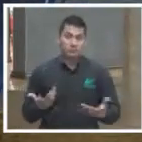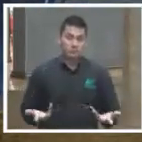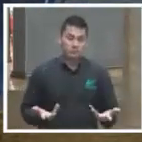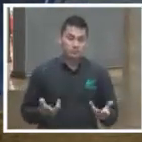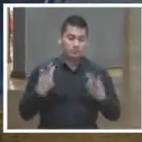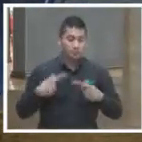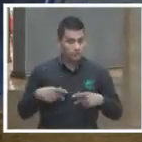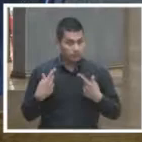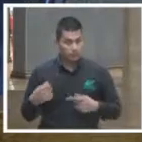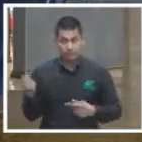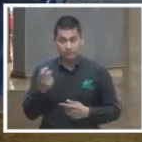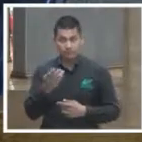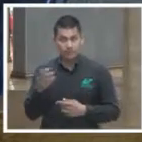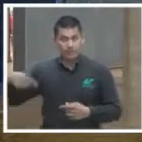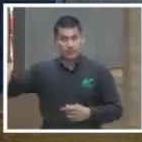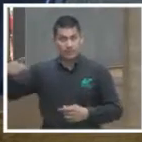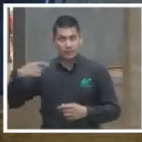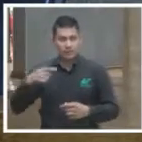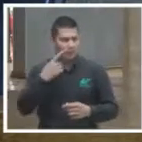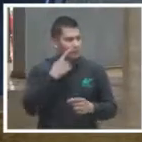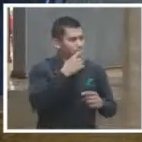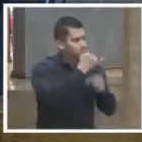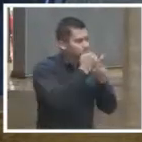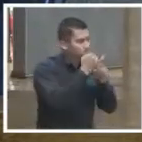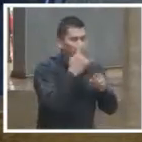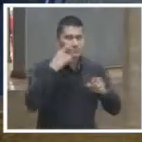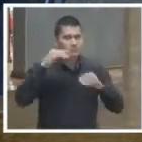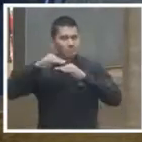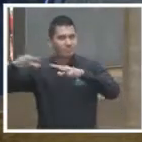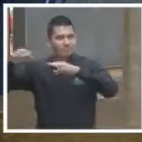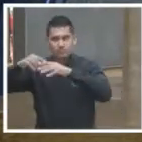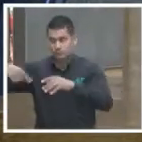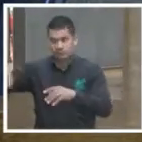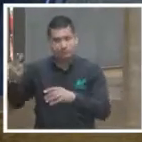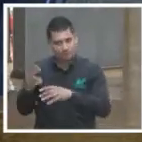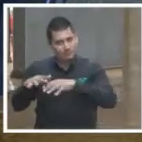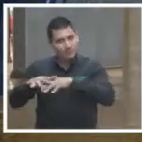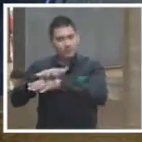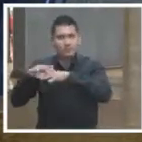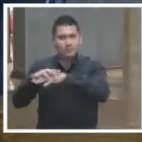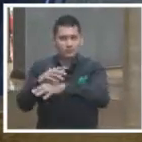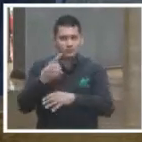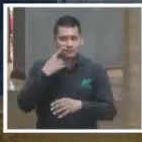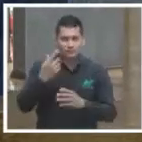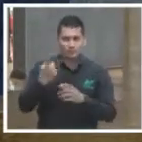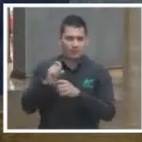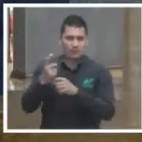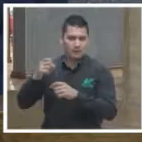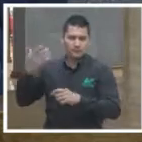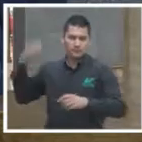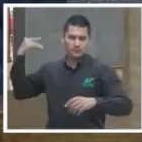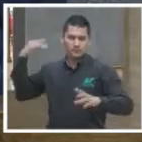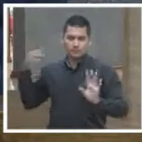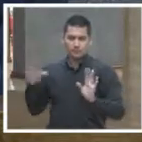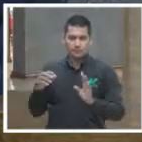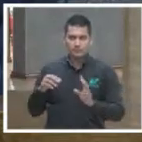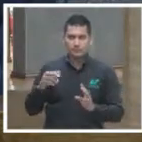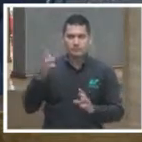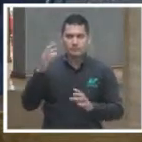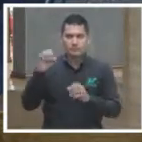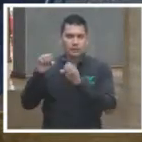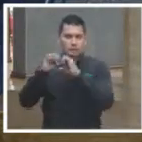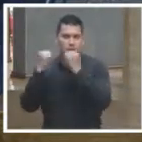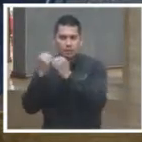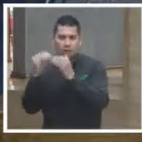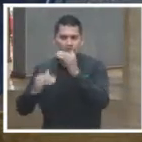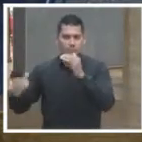comunicadores. Hace unas semanas en la sala superior, era una vez a la que me invitaron de la